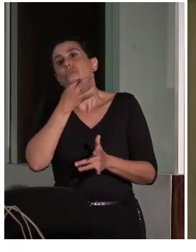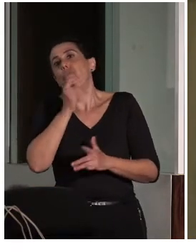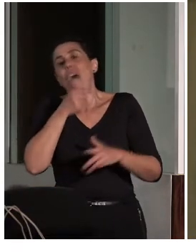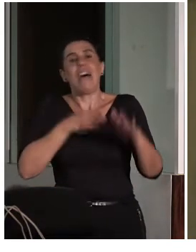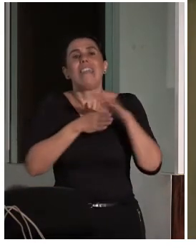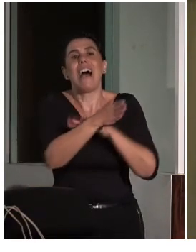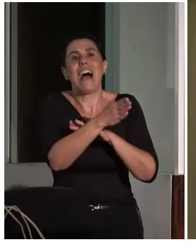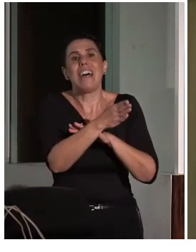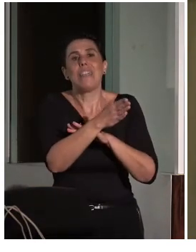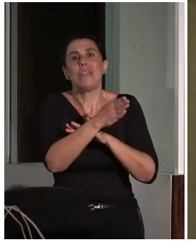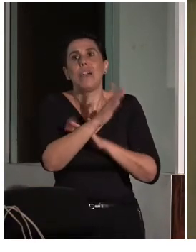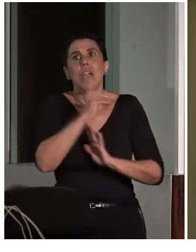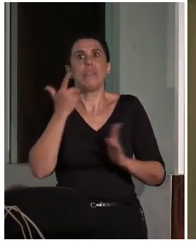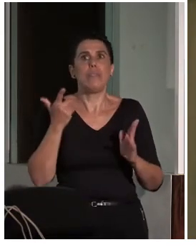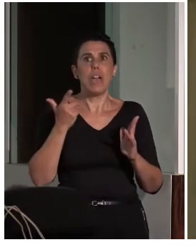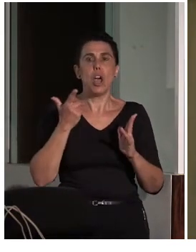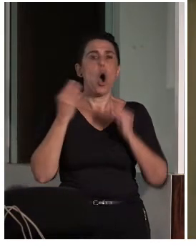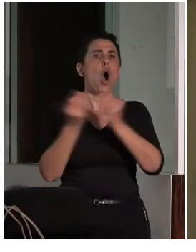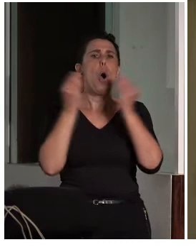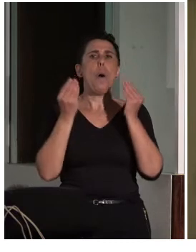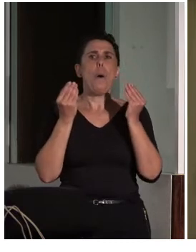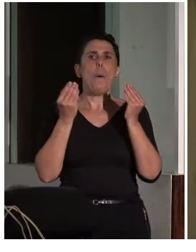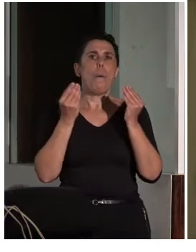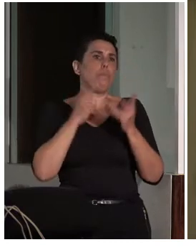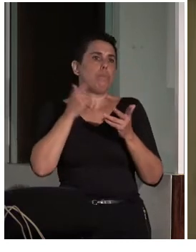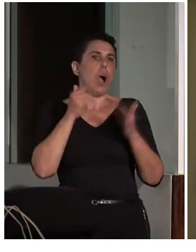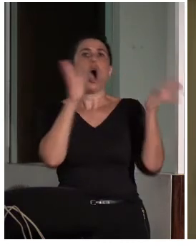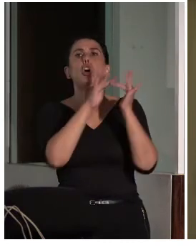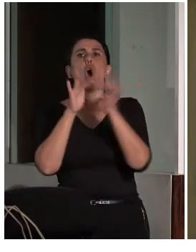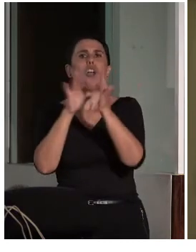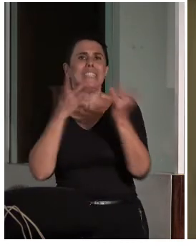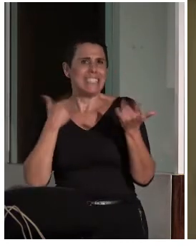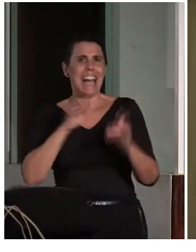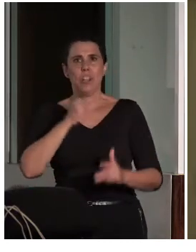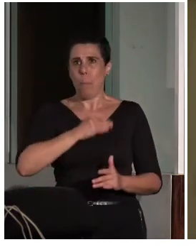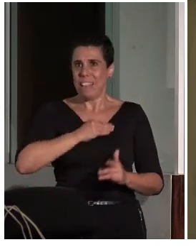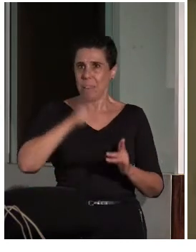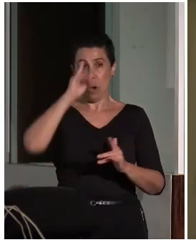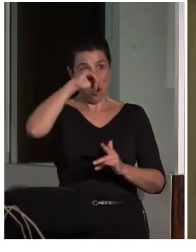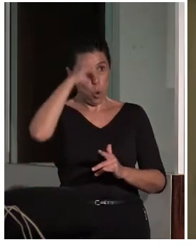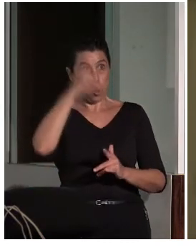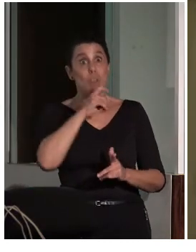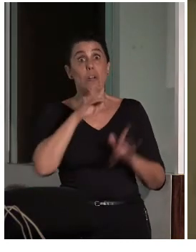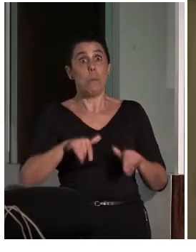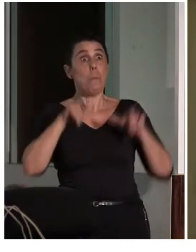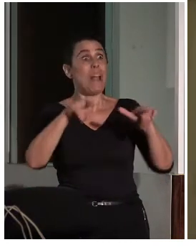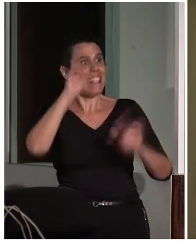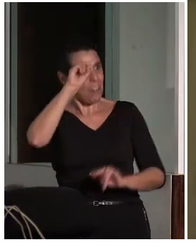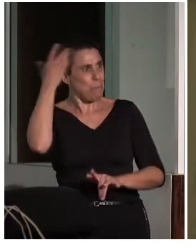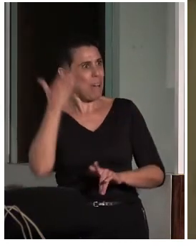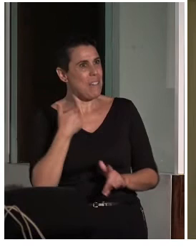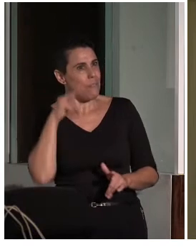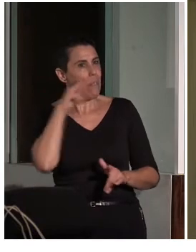mantener ese contacto con el patrimonio y la cultura a través de esas plataformas. Cada vez